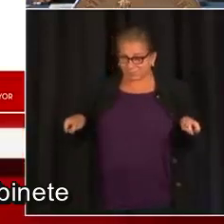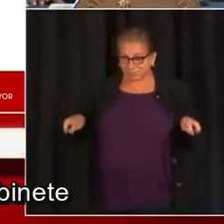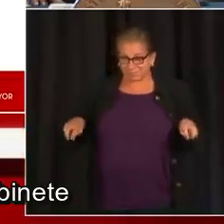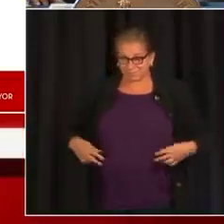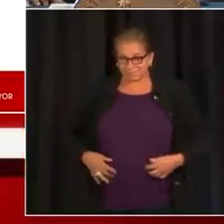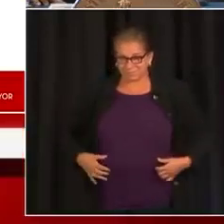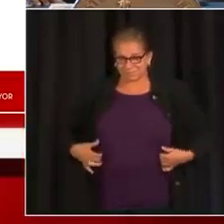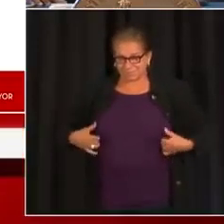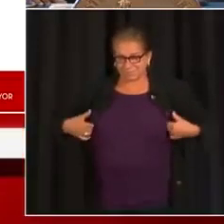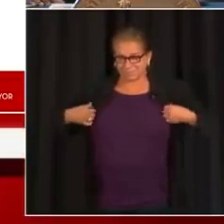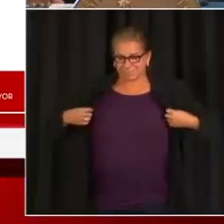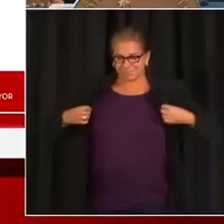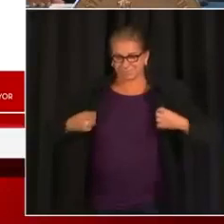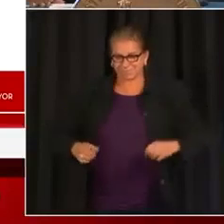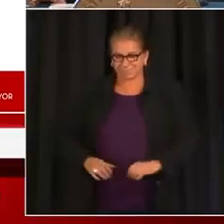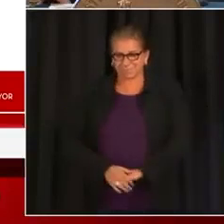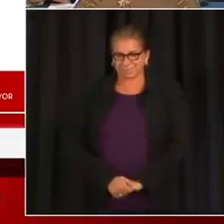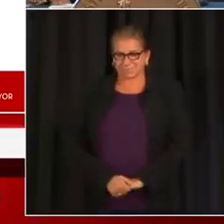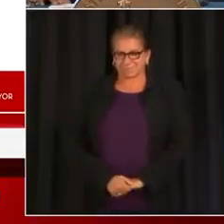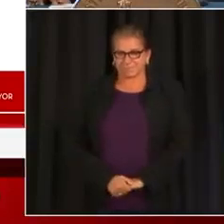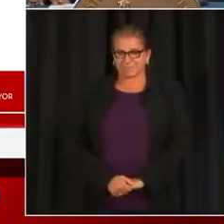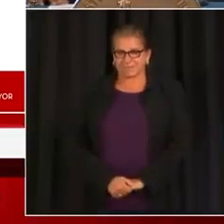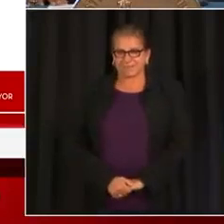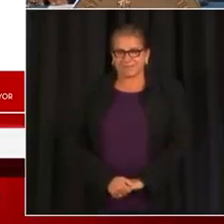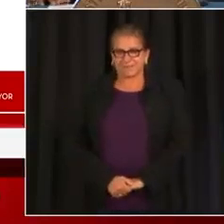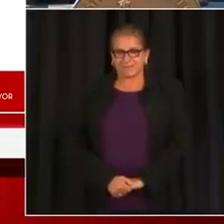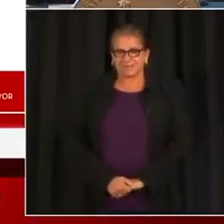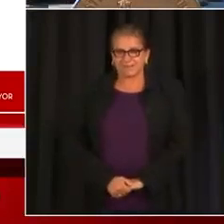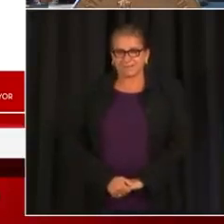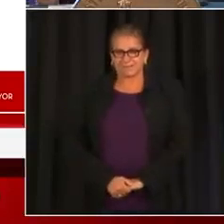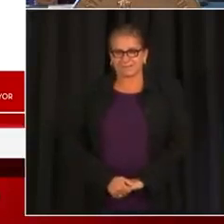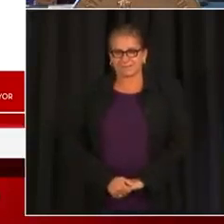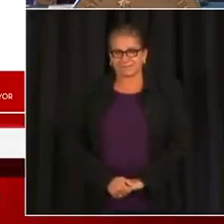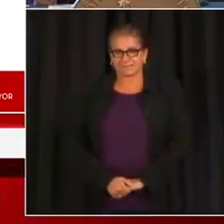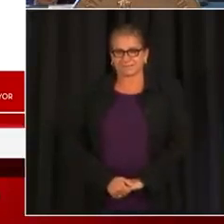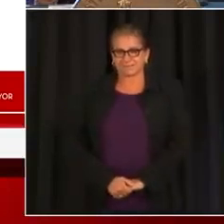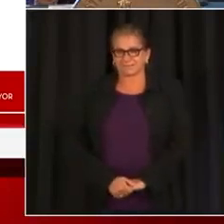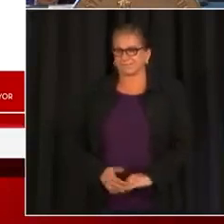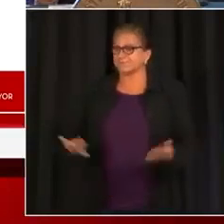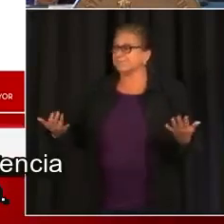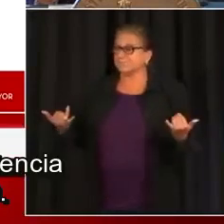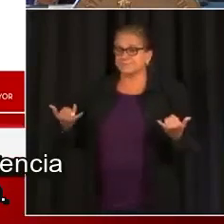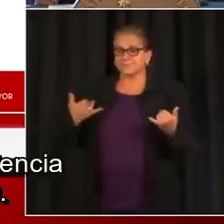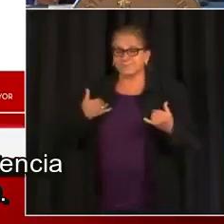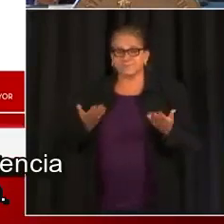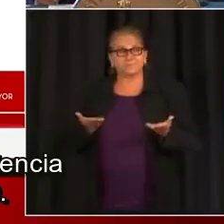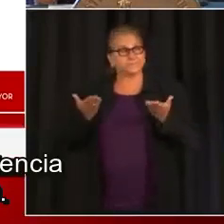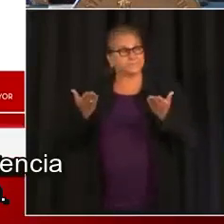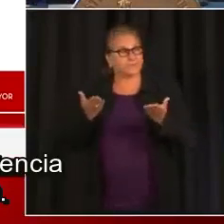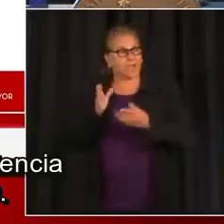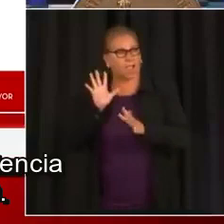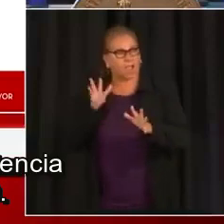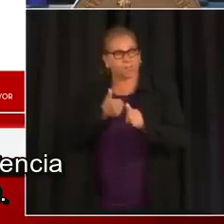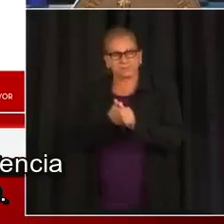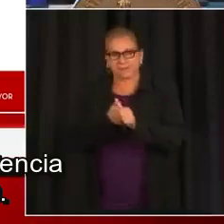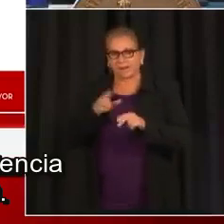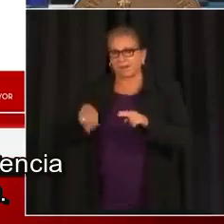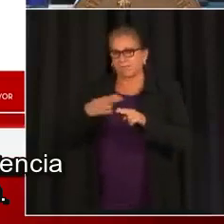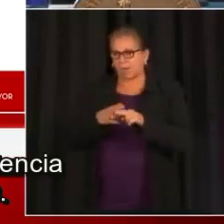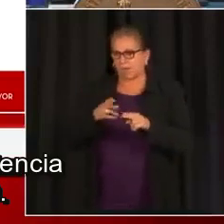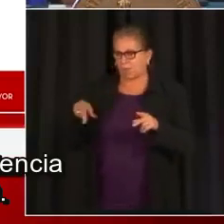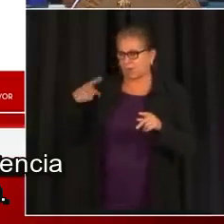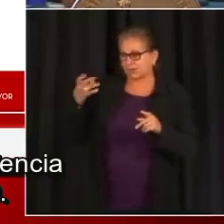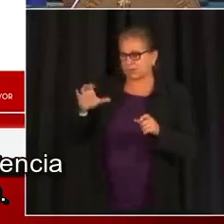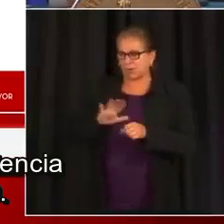mi gabinete para proporcionarles a los residentes del distrito una actualización sobre la experiencia